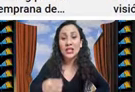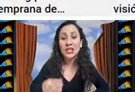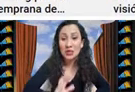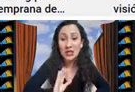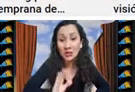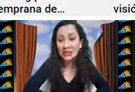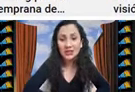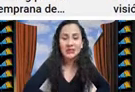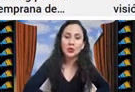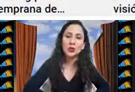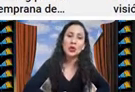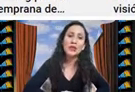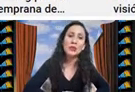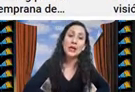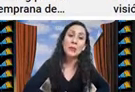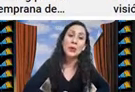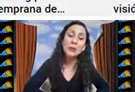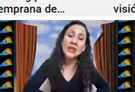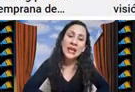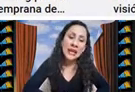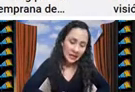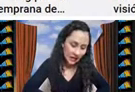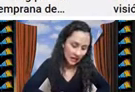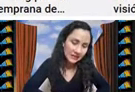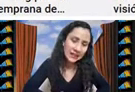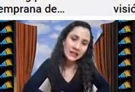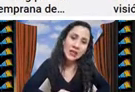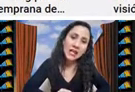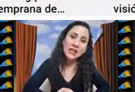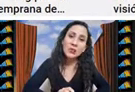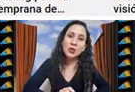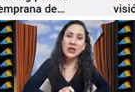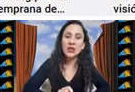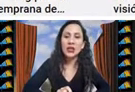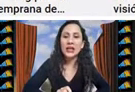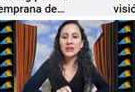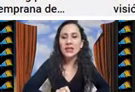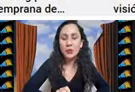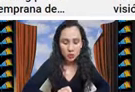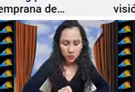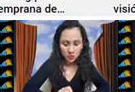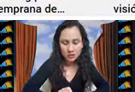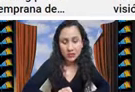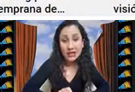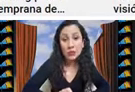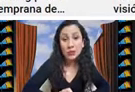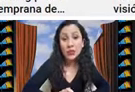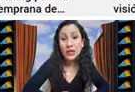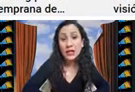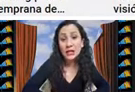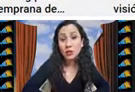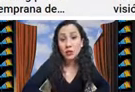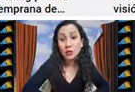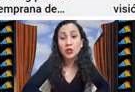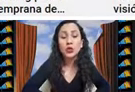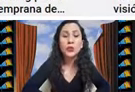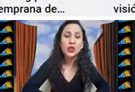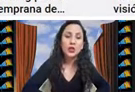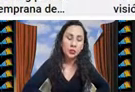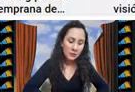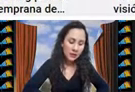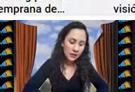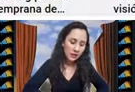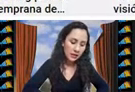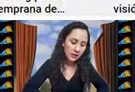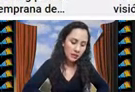estudiando en otras instituciones por ejemplo y en esta actividad de divulgación ¿qué hacemos? pues tenemos un canal de youtube